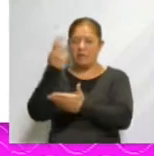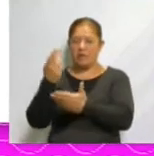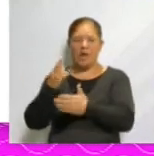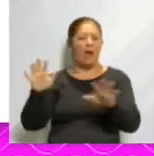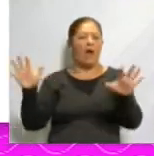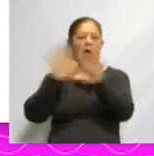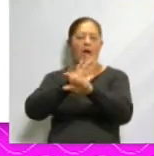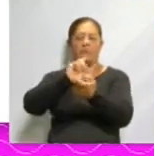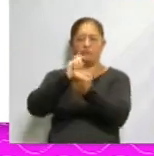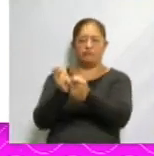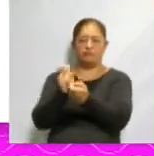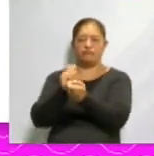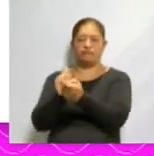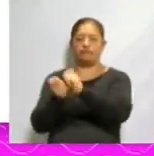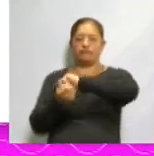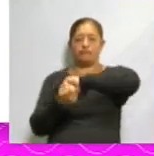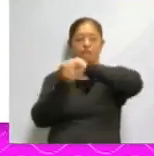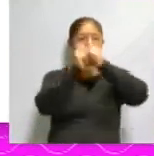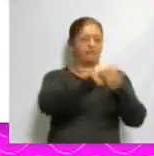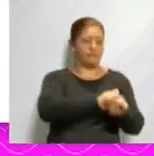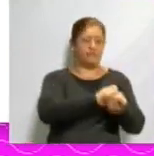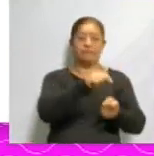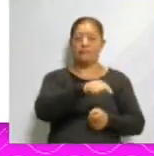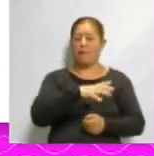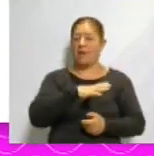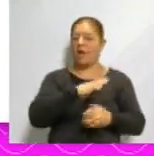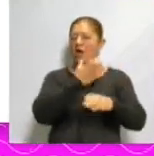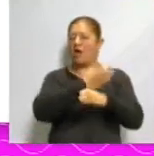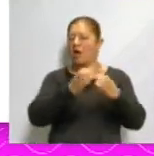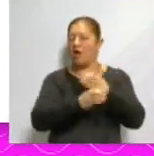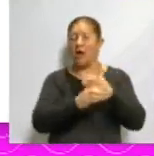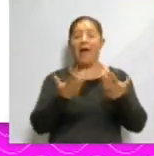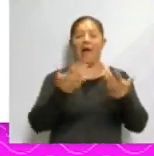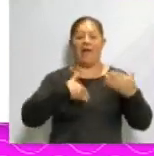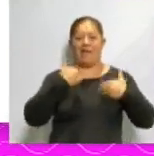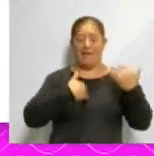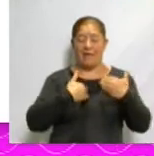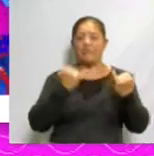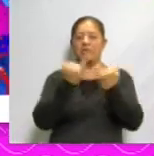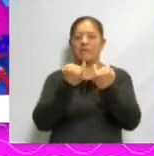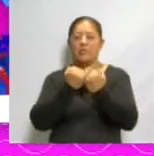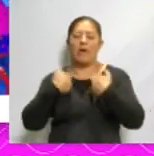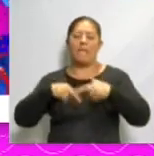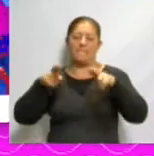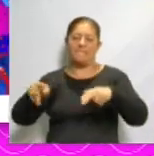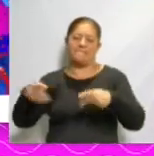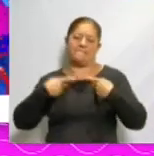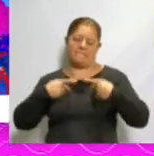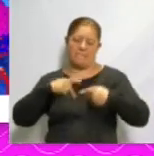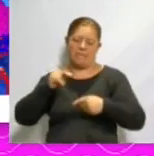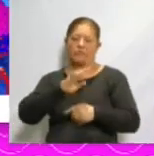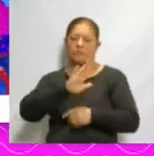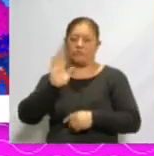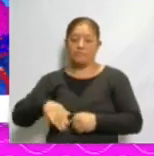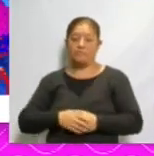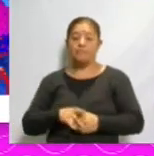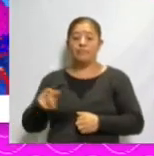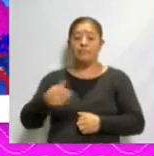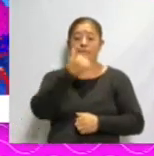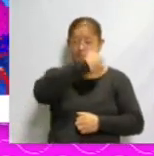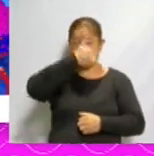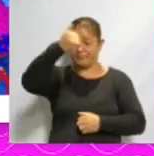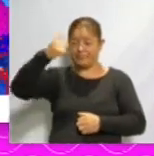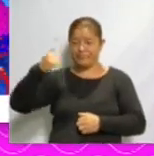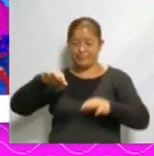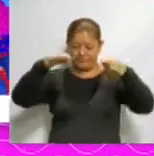por motivos alegóricos, así como la representación misma de los fieles difuntos. Cada papel picado tiene diferentes colores,